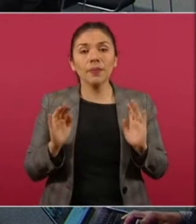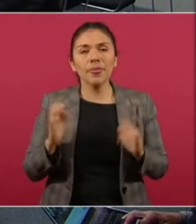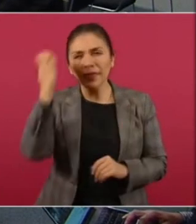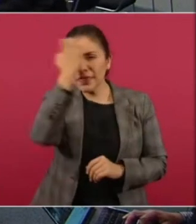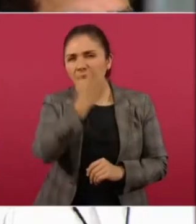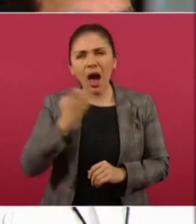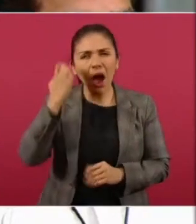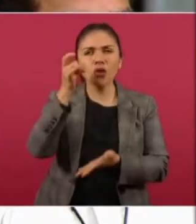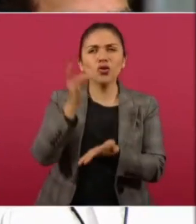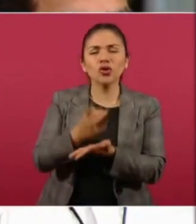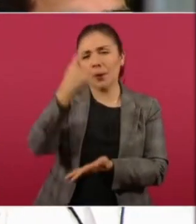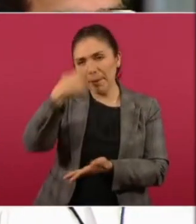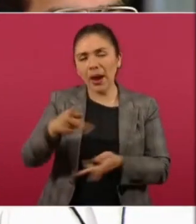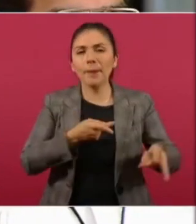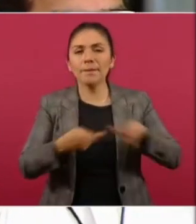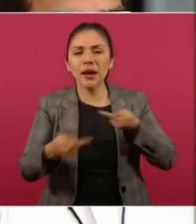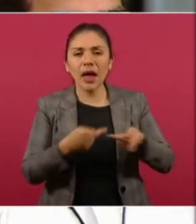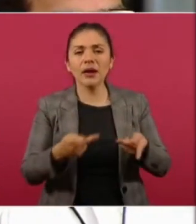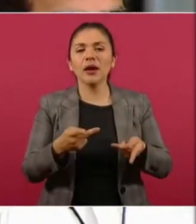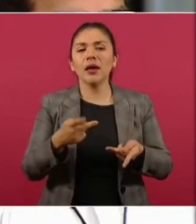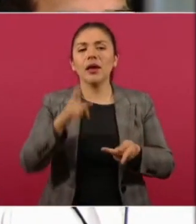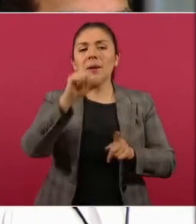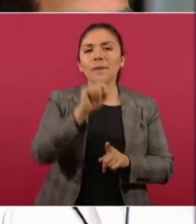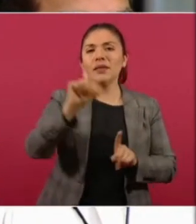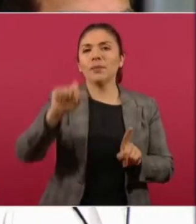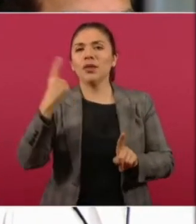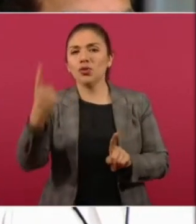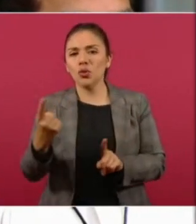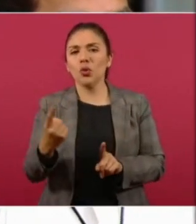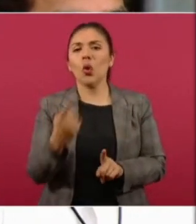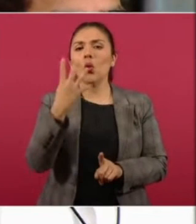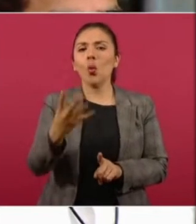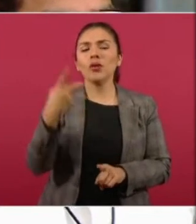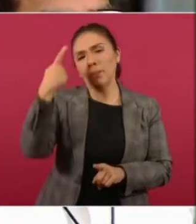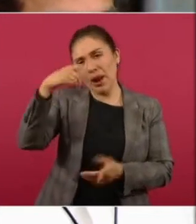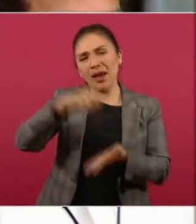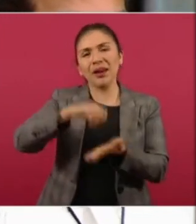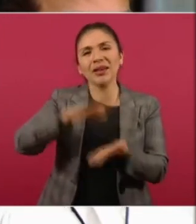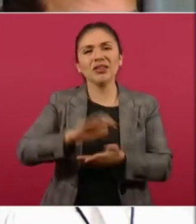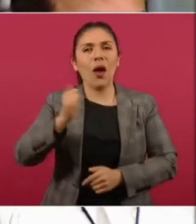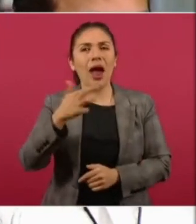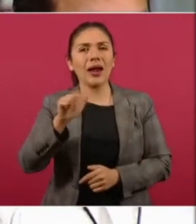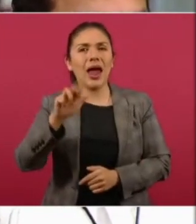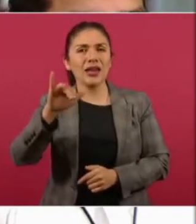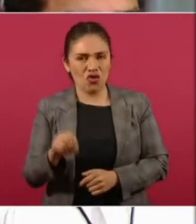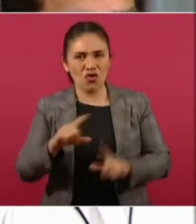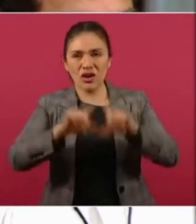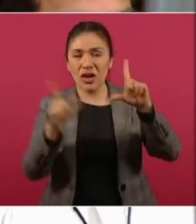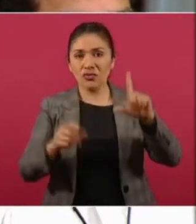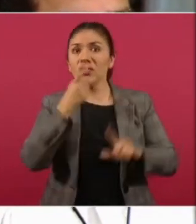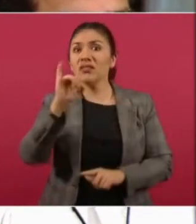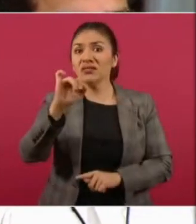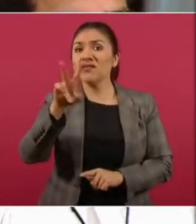diagnóstico del Plan Estratégico 2021-2094 del Registro Agrario Nacional, donde admiten que hay